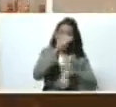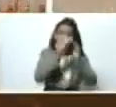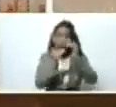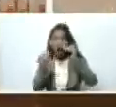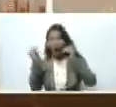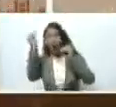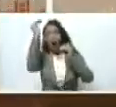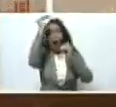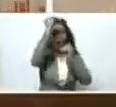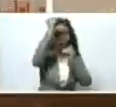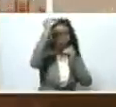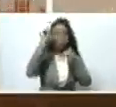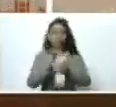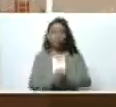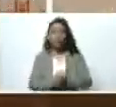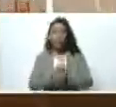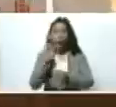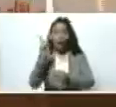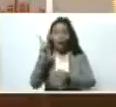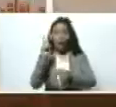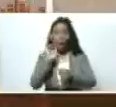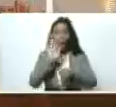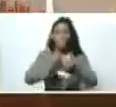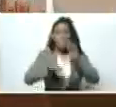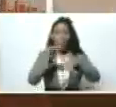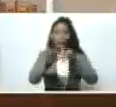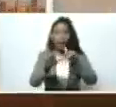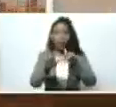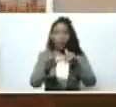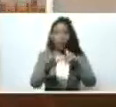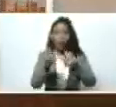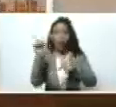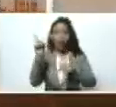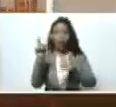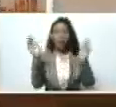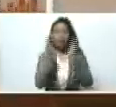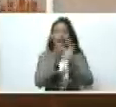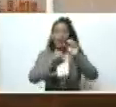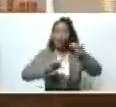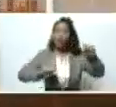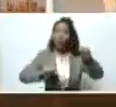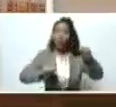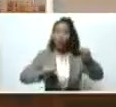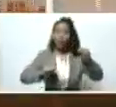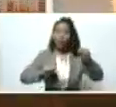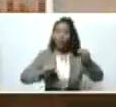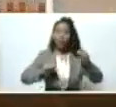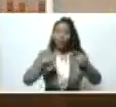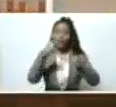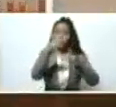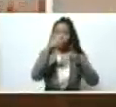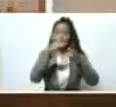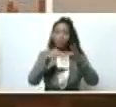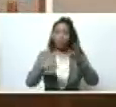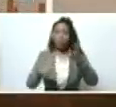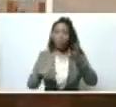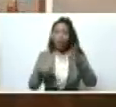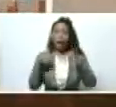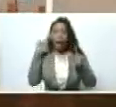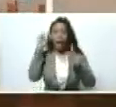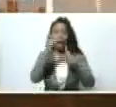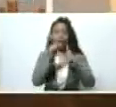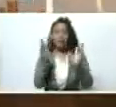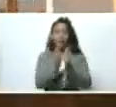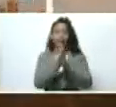y lo que usted está viendo ahí es el paso entre San Cristóbal, Capacho, Vía, hacia San Antonio del Táchira.